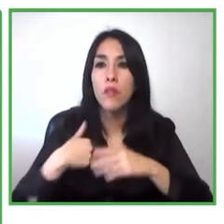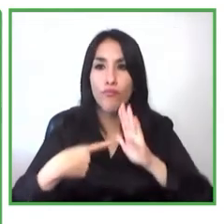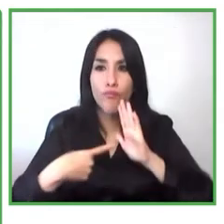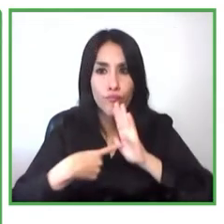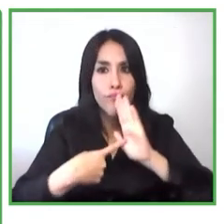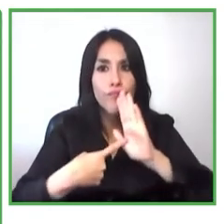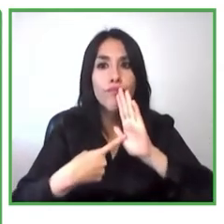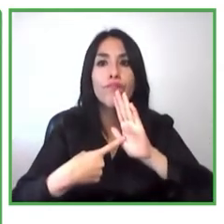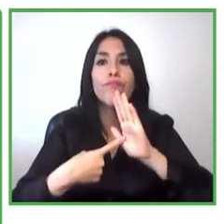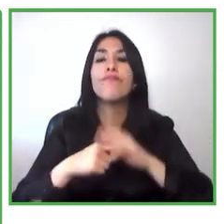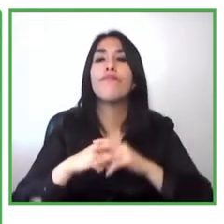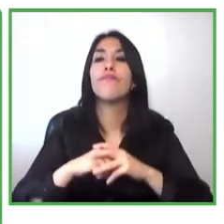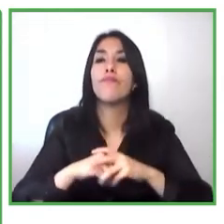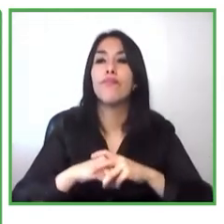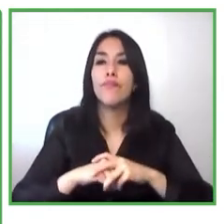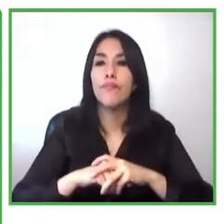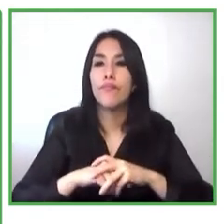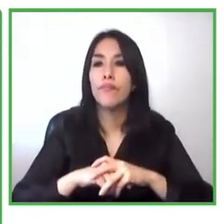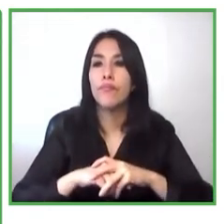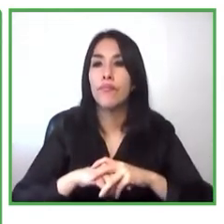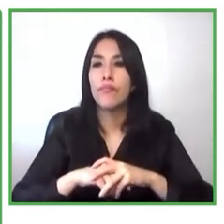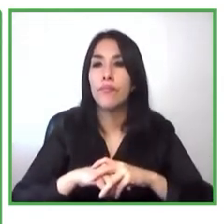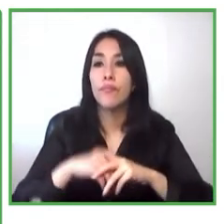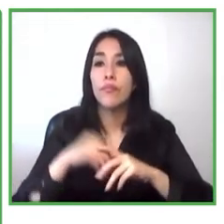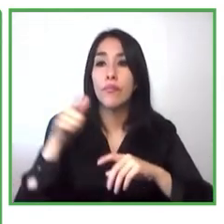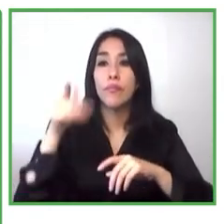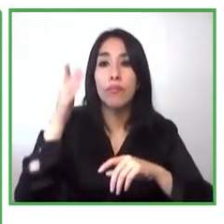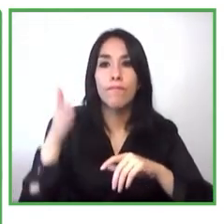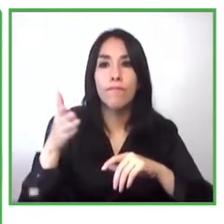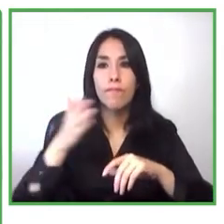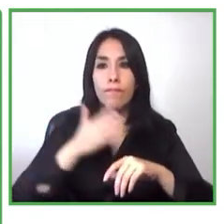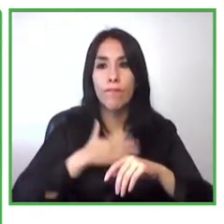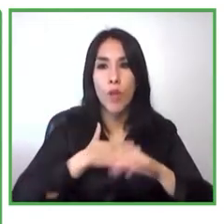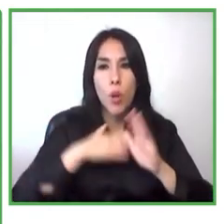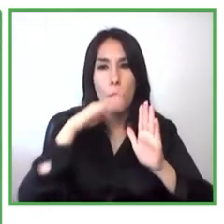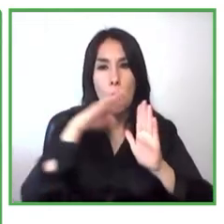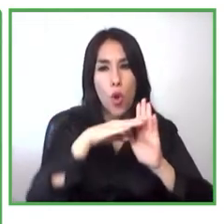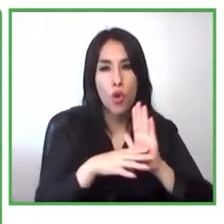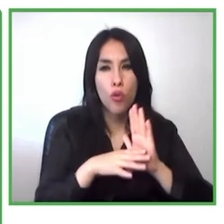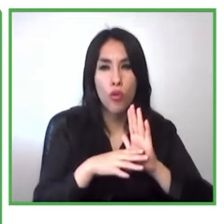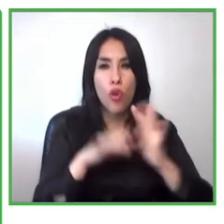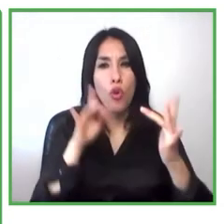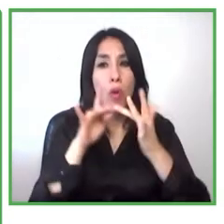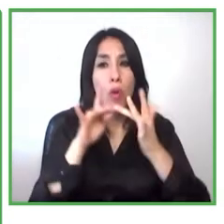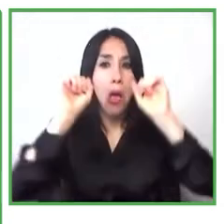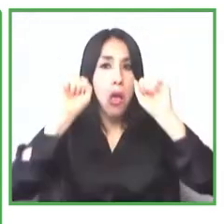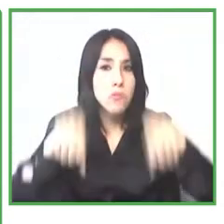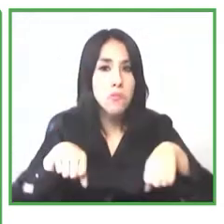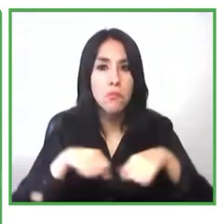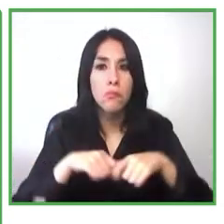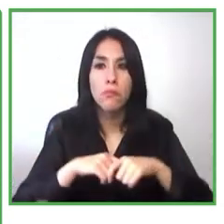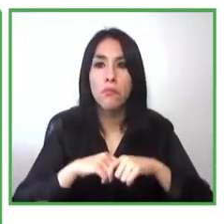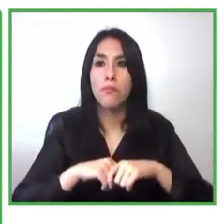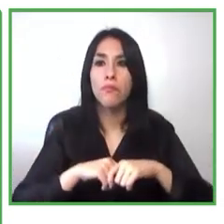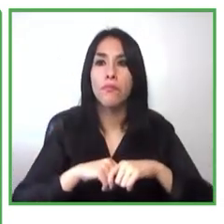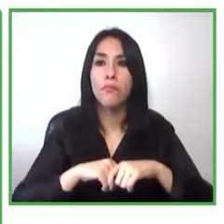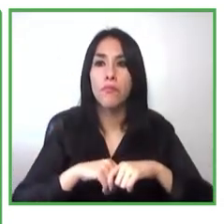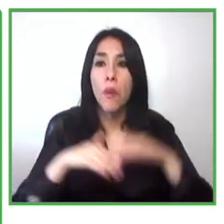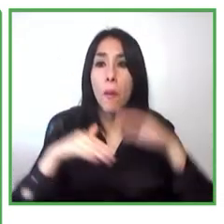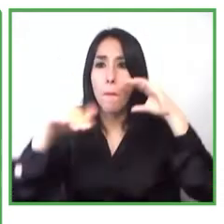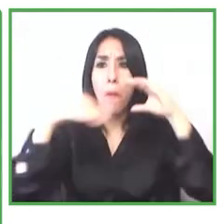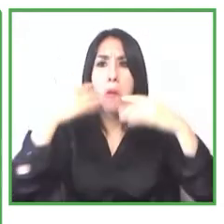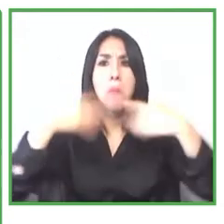presentación acá está mi dato de contacto me pueden contactar cuando quieran y les responderé muchas gracias por la oportunidad de